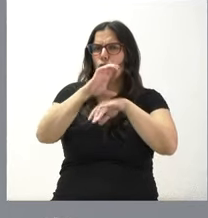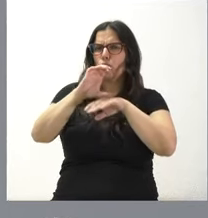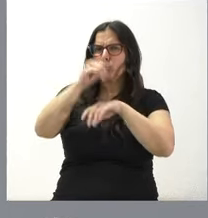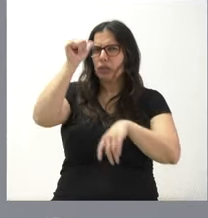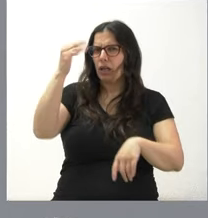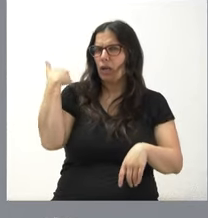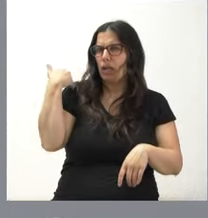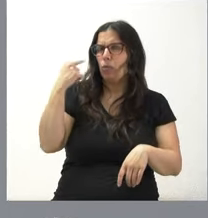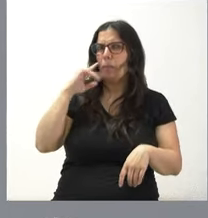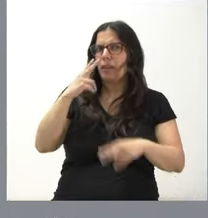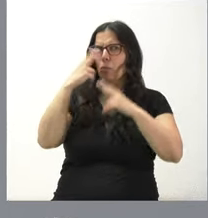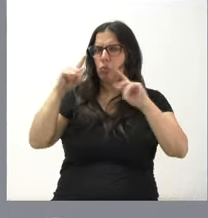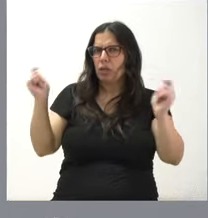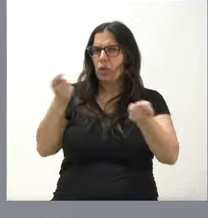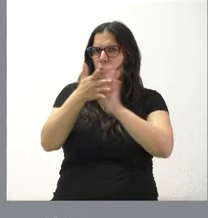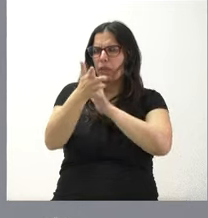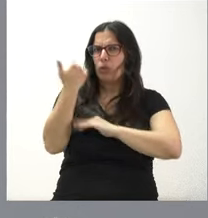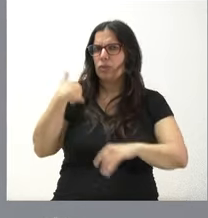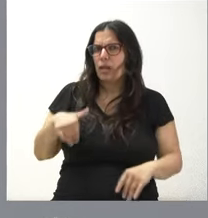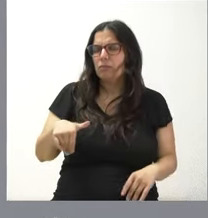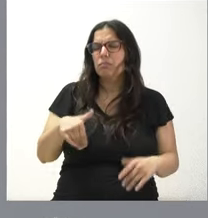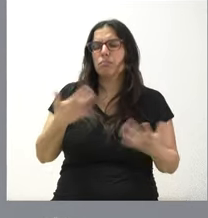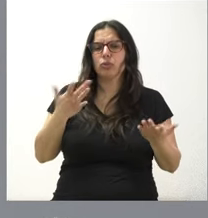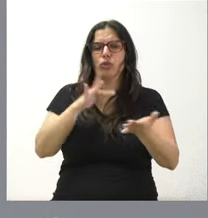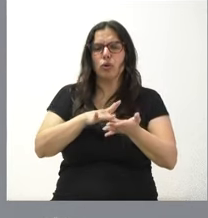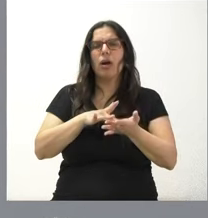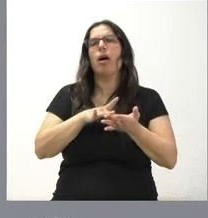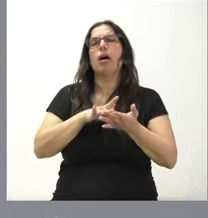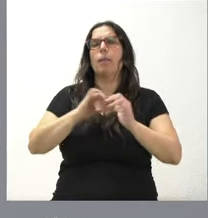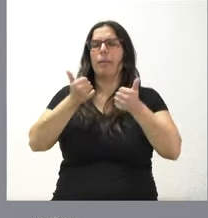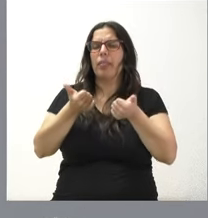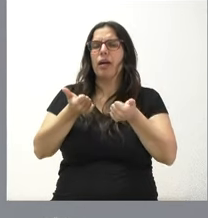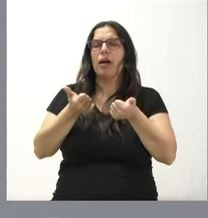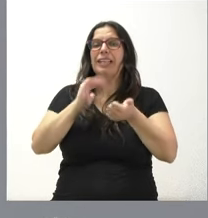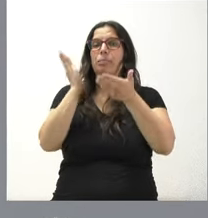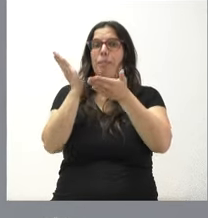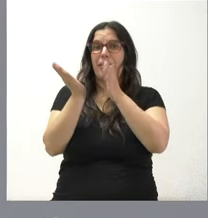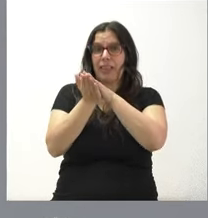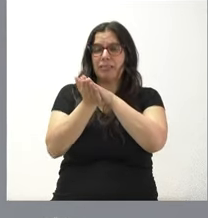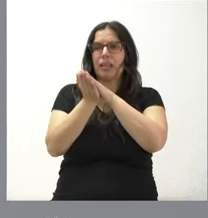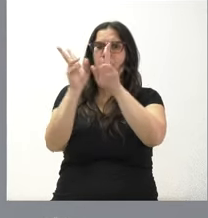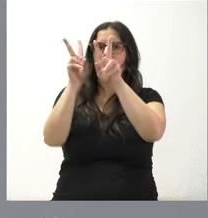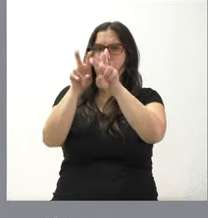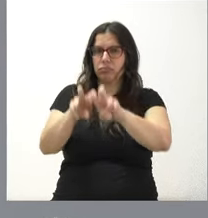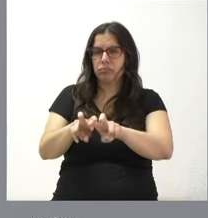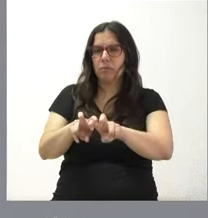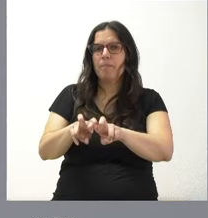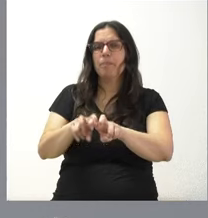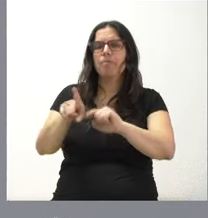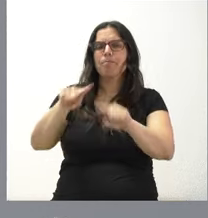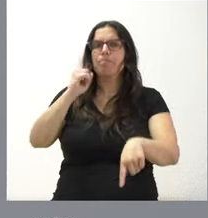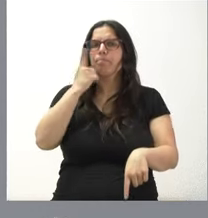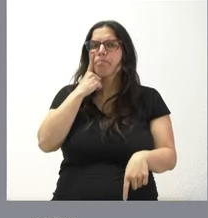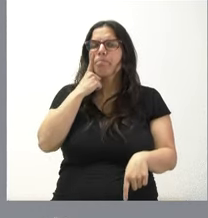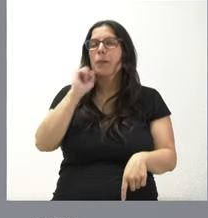además, se informó públicamente. Se dio lugar a la apertura de un expediente y, de ese expediente, se detectaron,